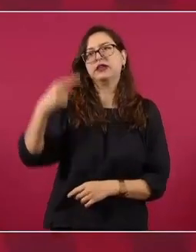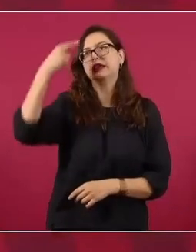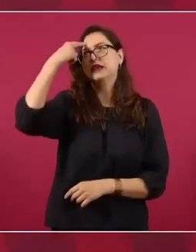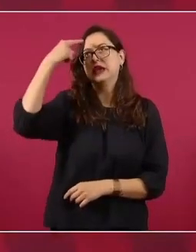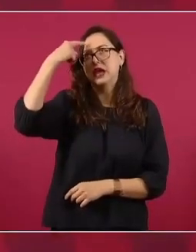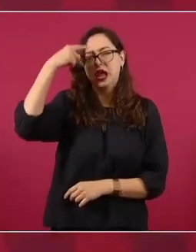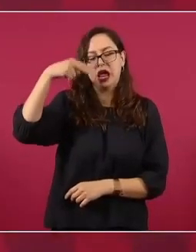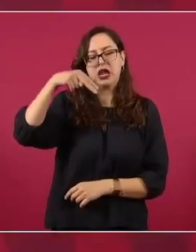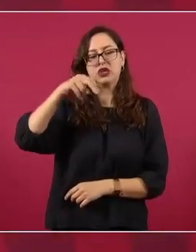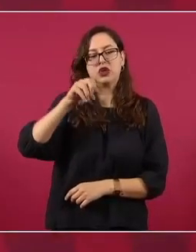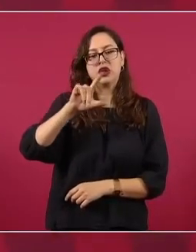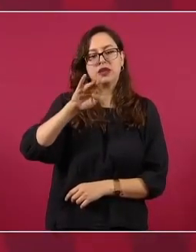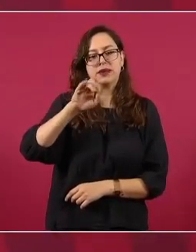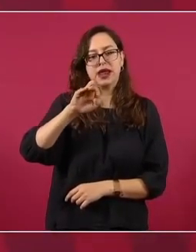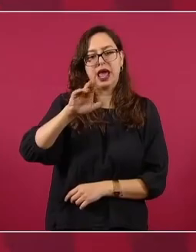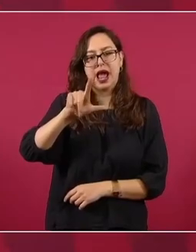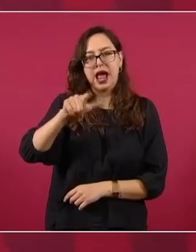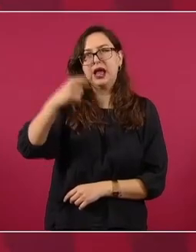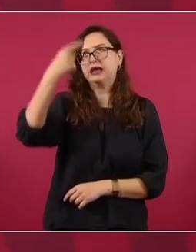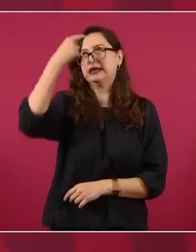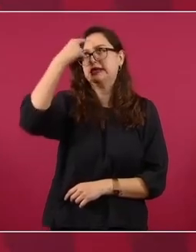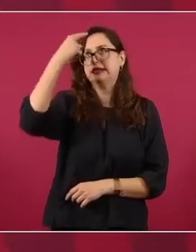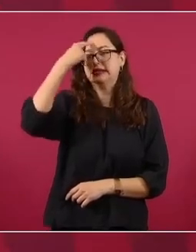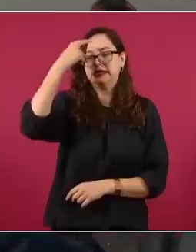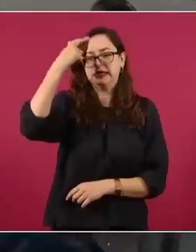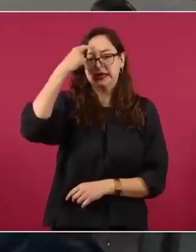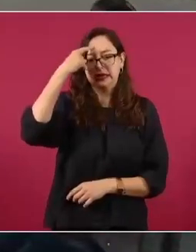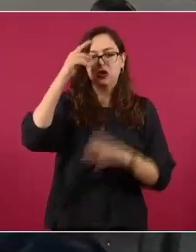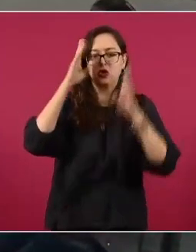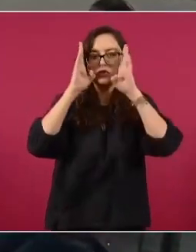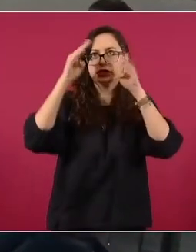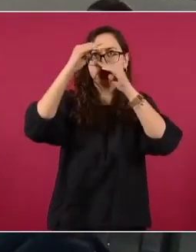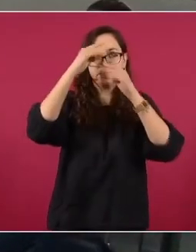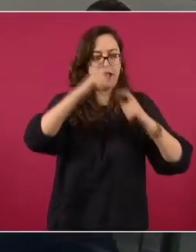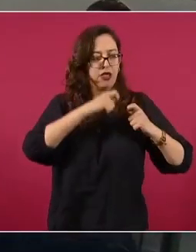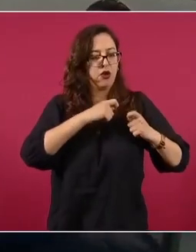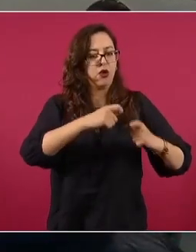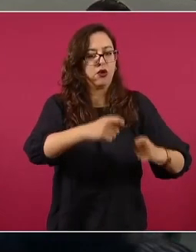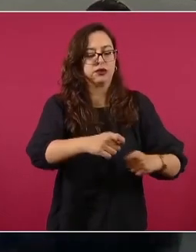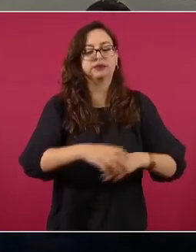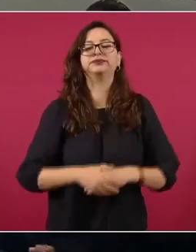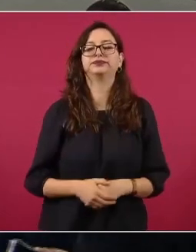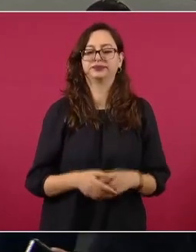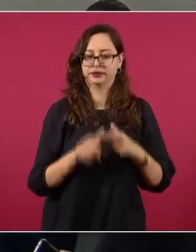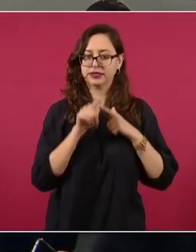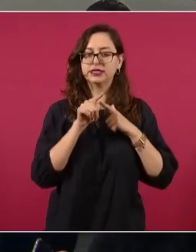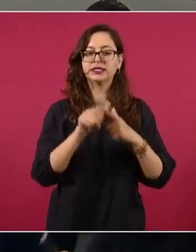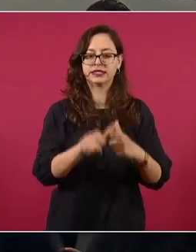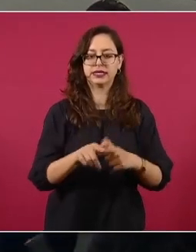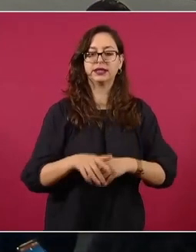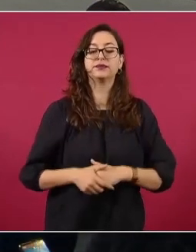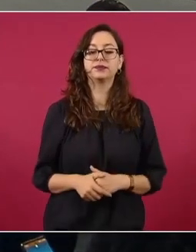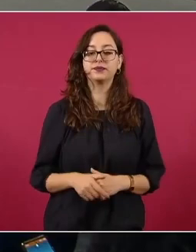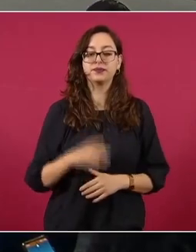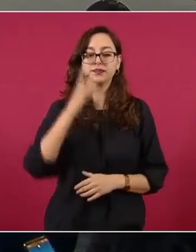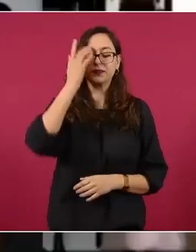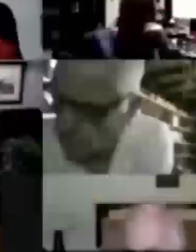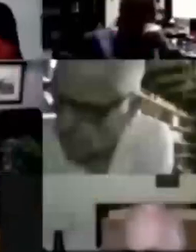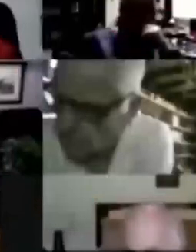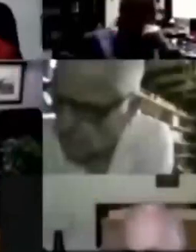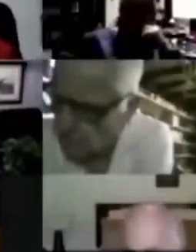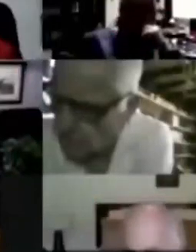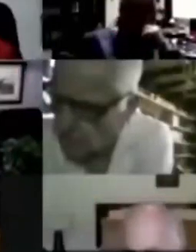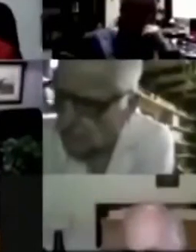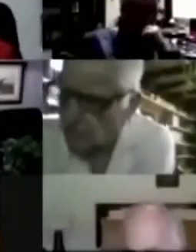o conservador. Vamos adelante. No hay nada de lo que llevó a López Obrador a